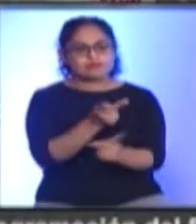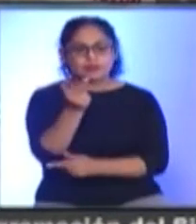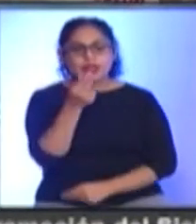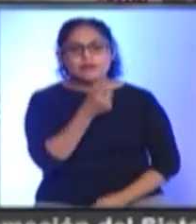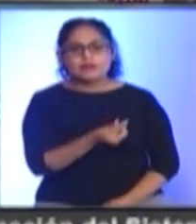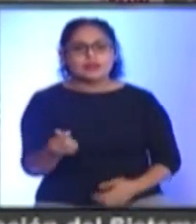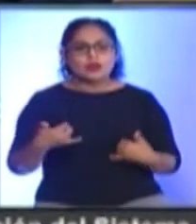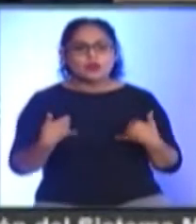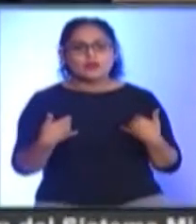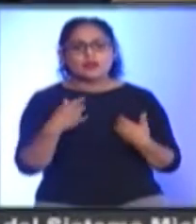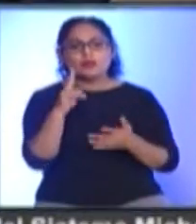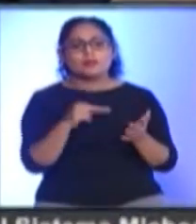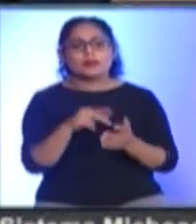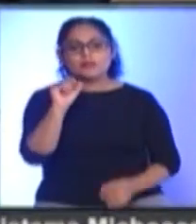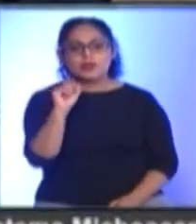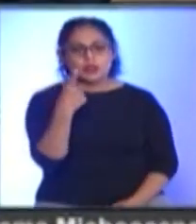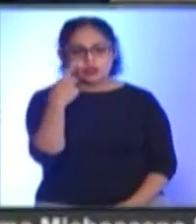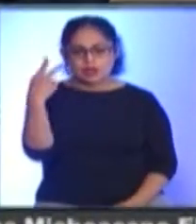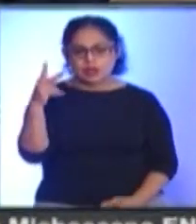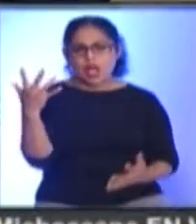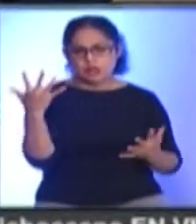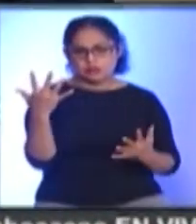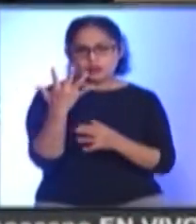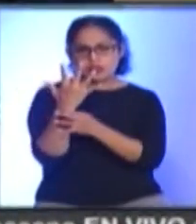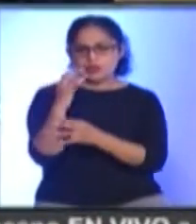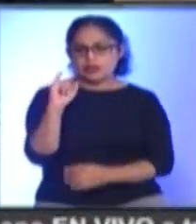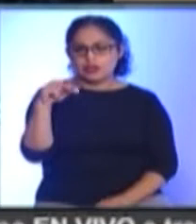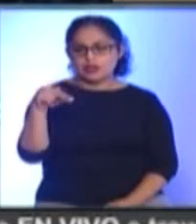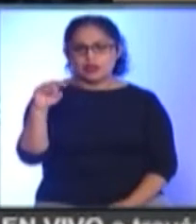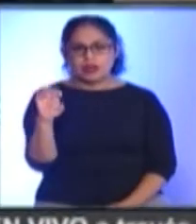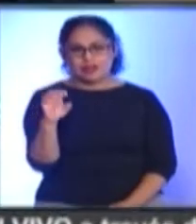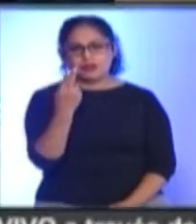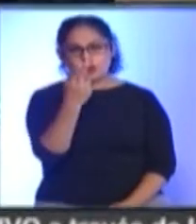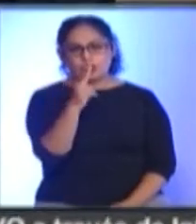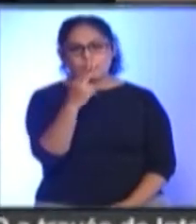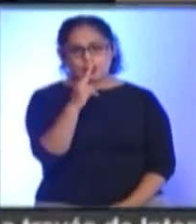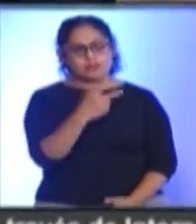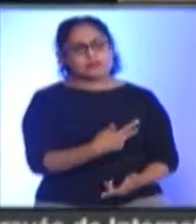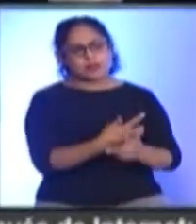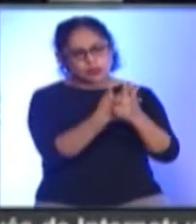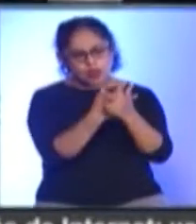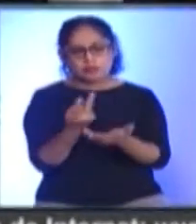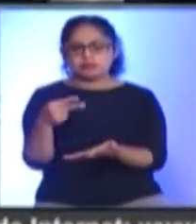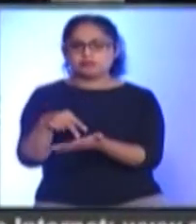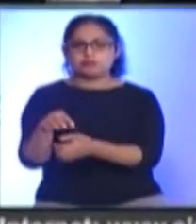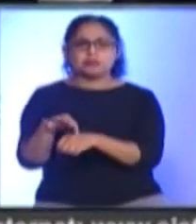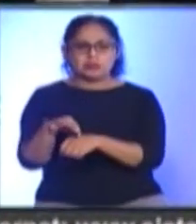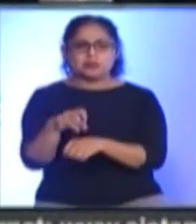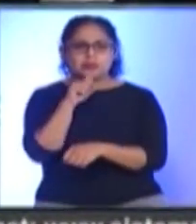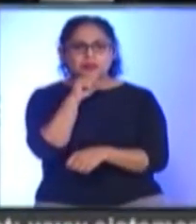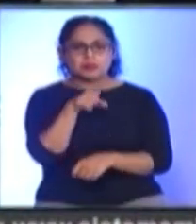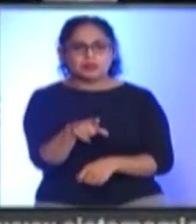2021 Que realizará El INE Durante el mes De noviembre En la modalidad Presencial Y virtual Indicó El vocal Ejecutivo